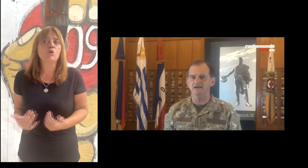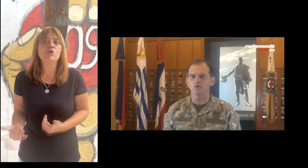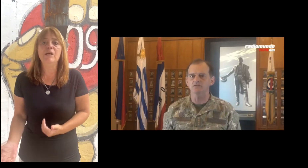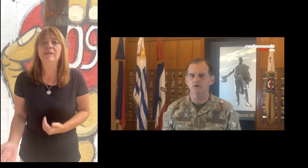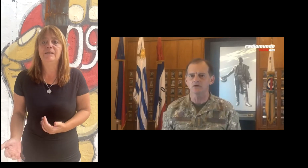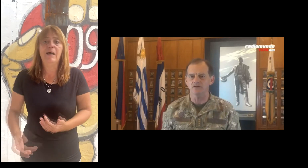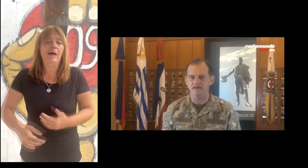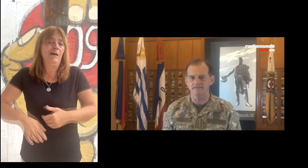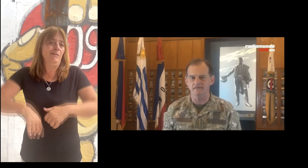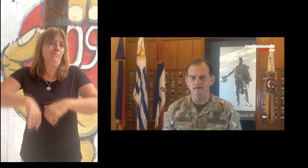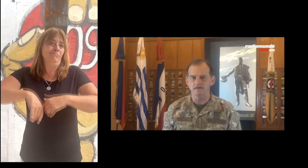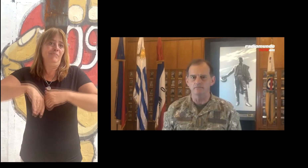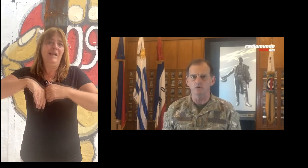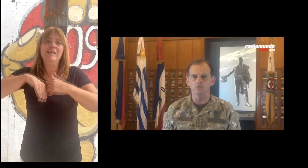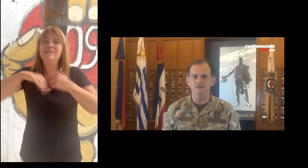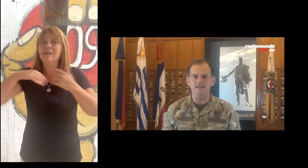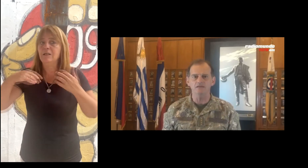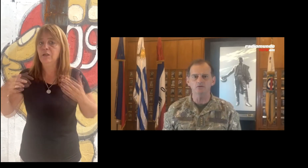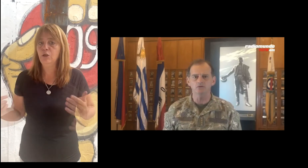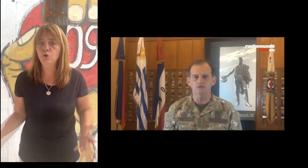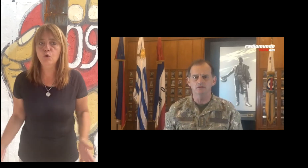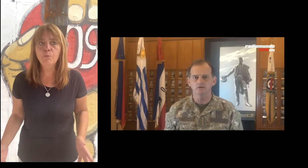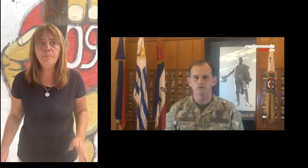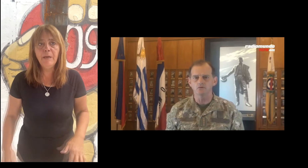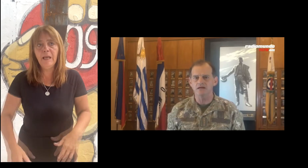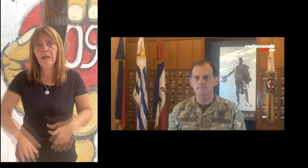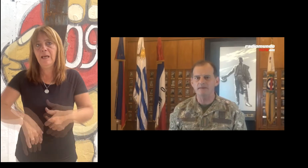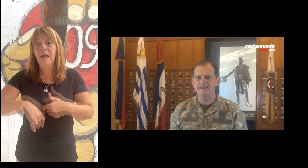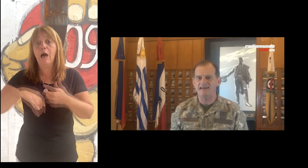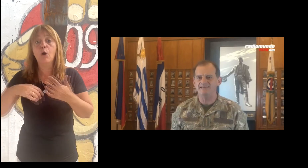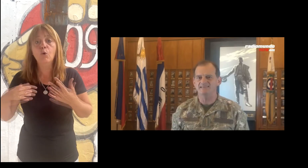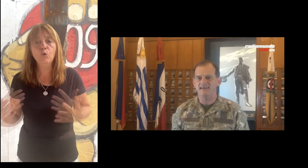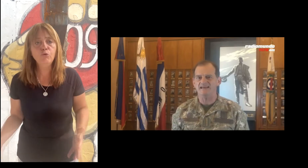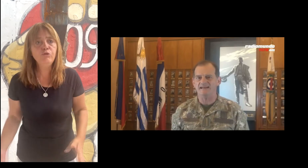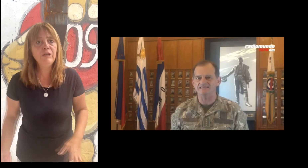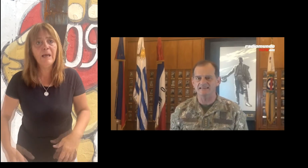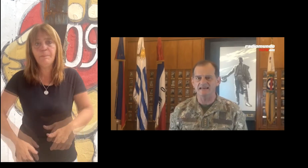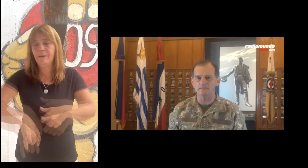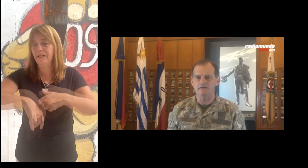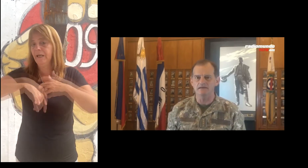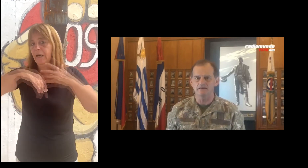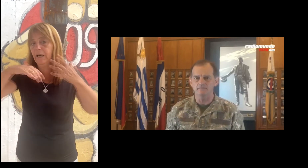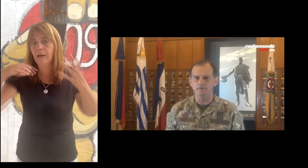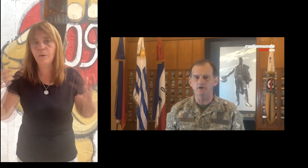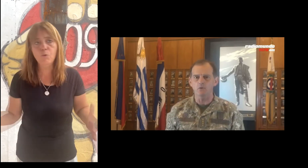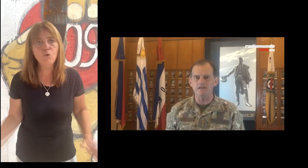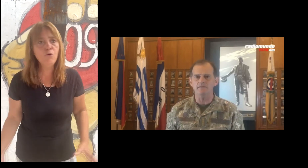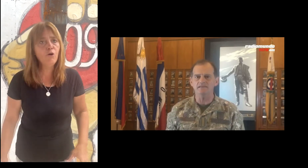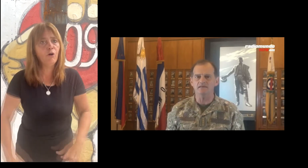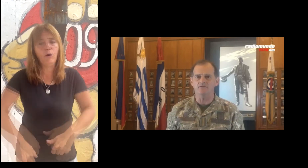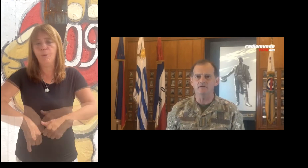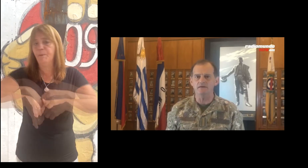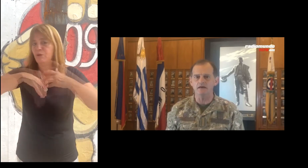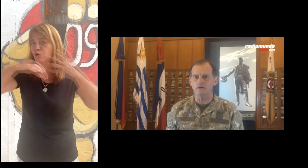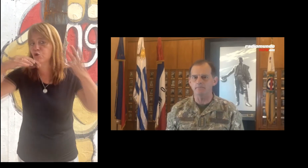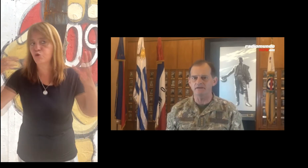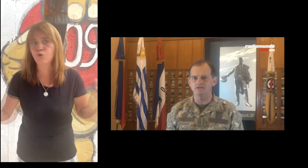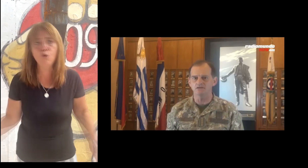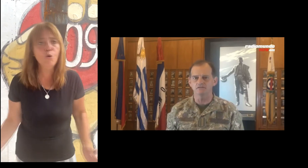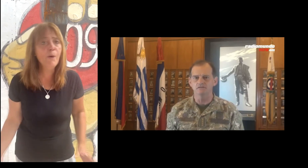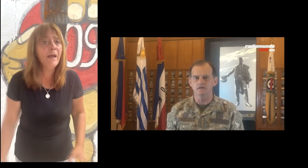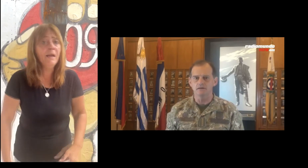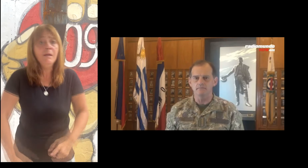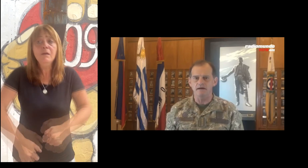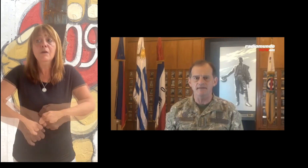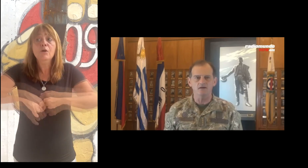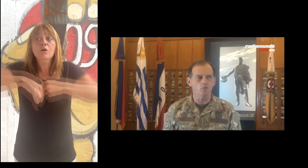es el mejor funcionario para él. Y que simplemente le pidió la renuncia porque grabaron la conversación que era privada, que eso es lo